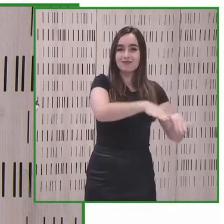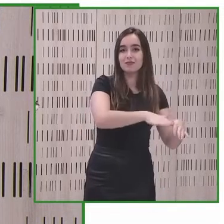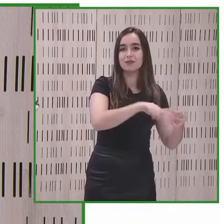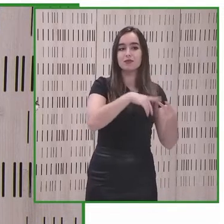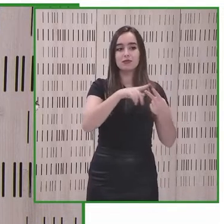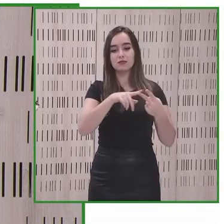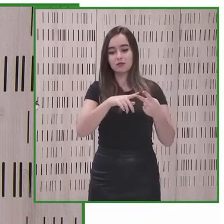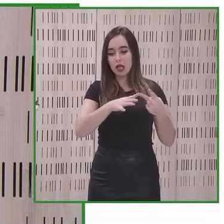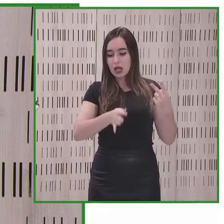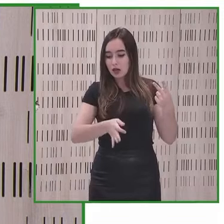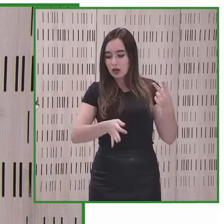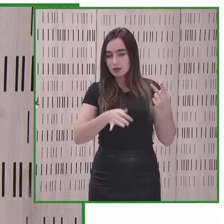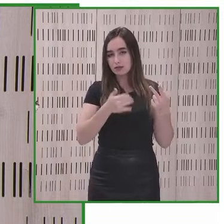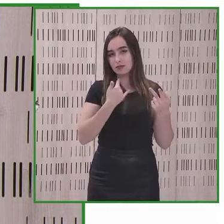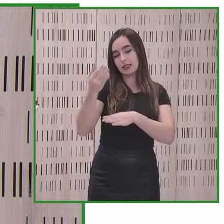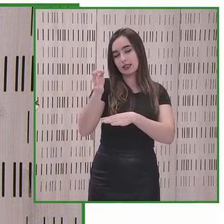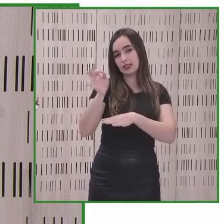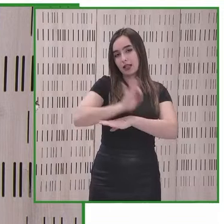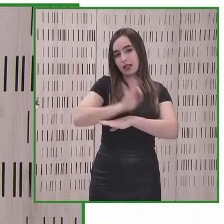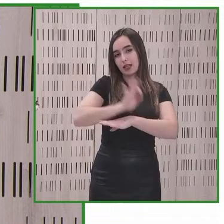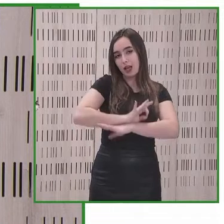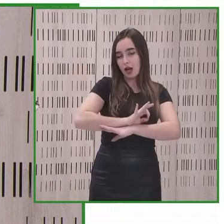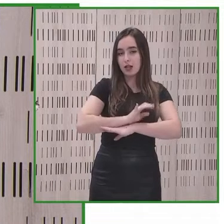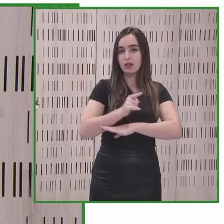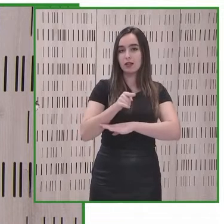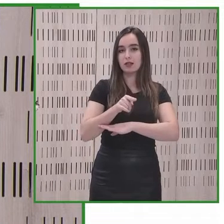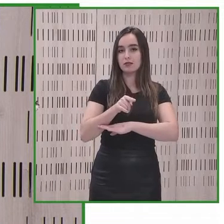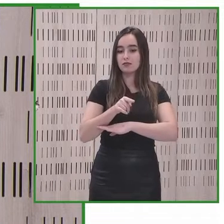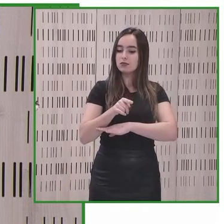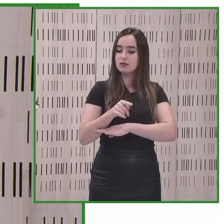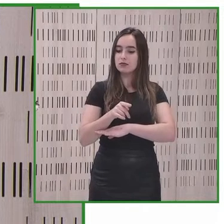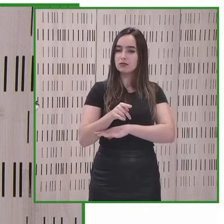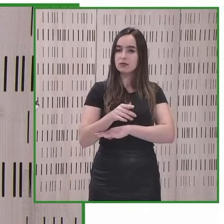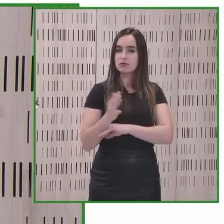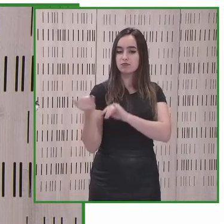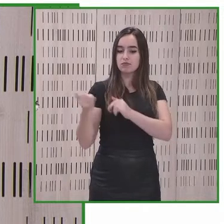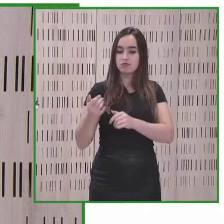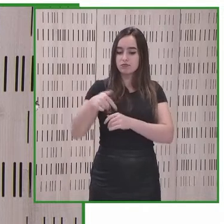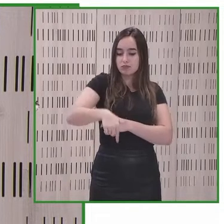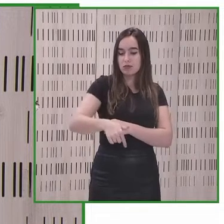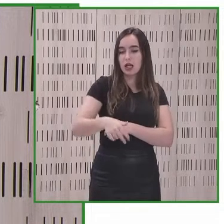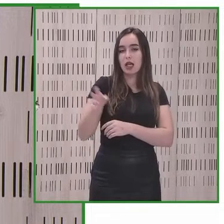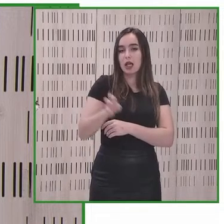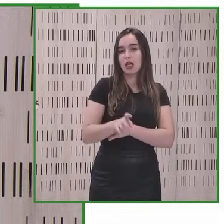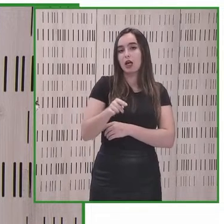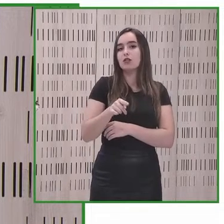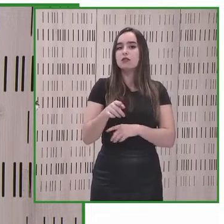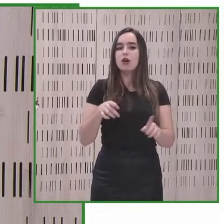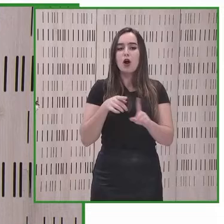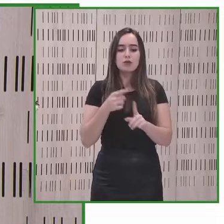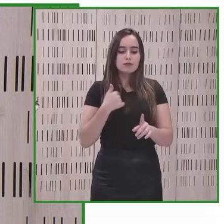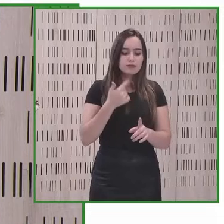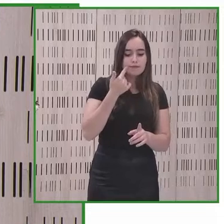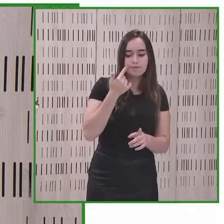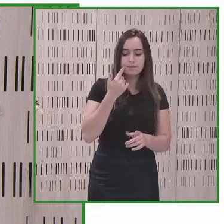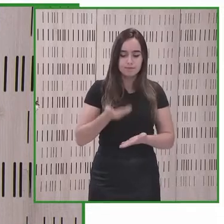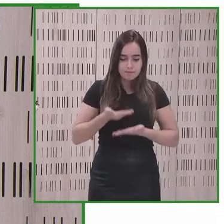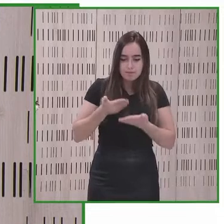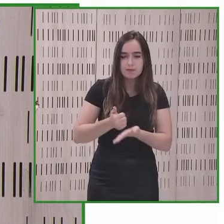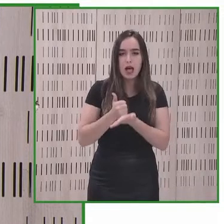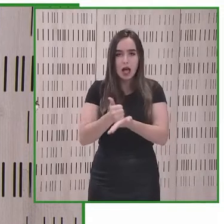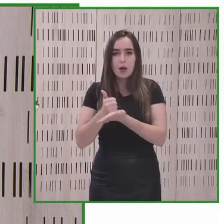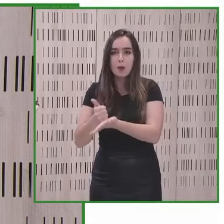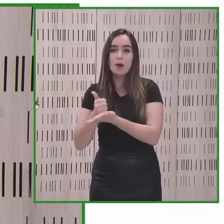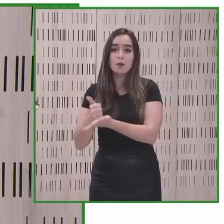un redoble de una posición de nuestro sentimiento de compromiso y de saber que